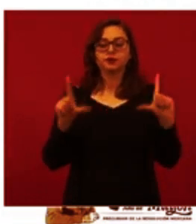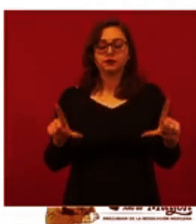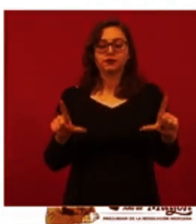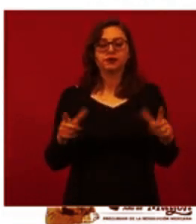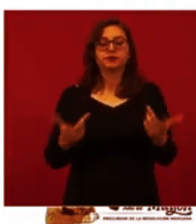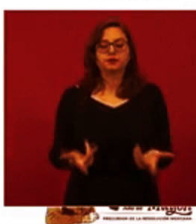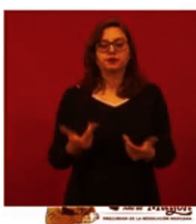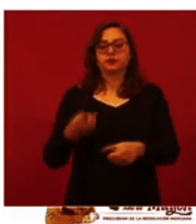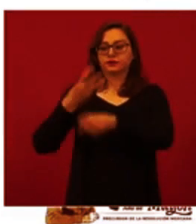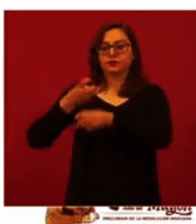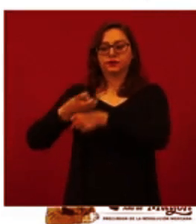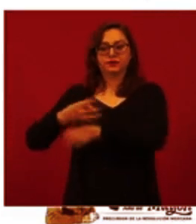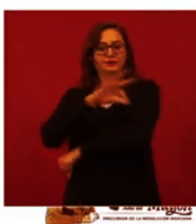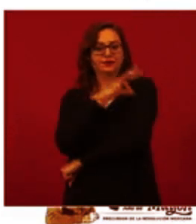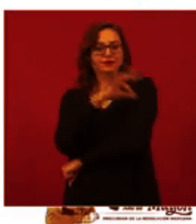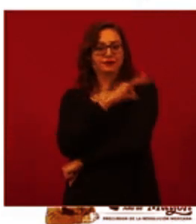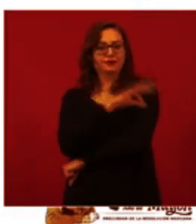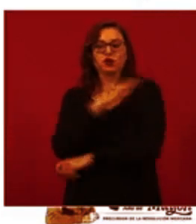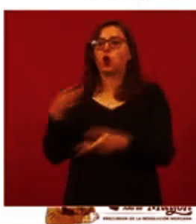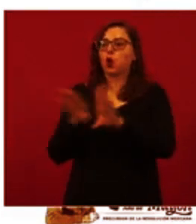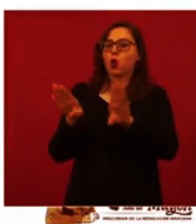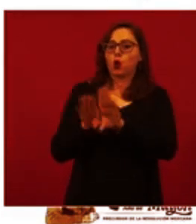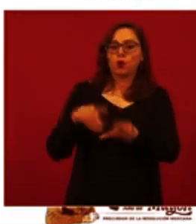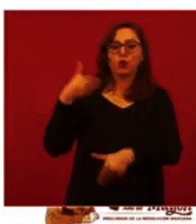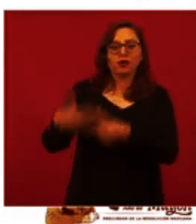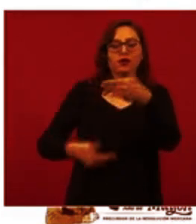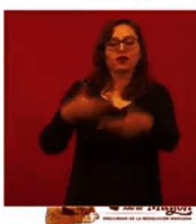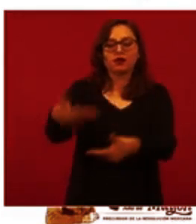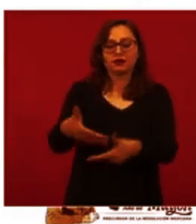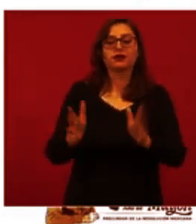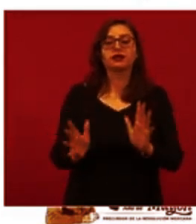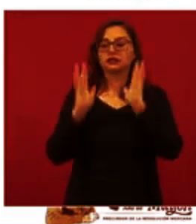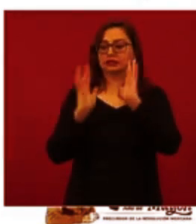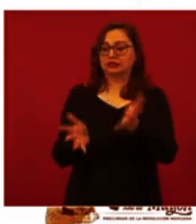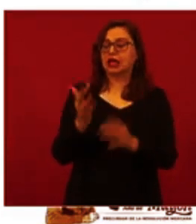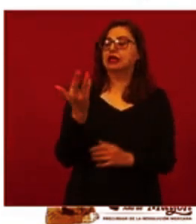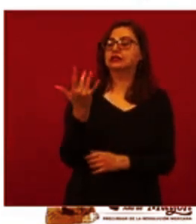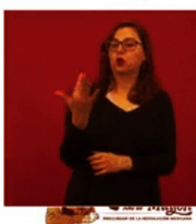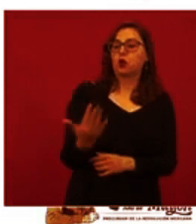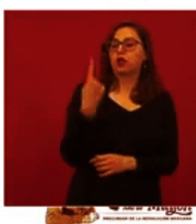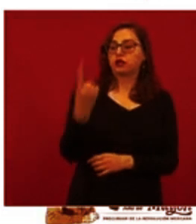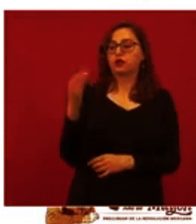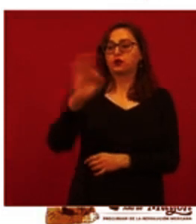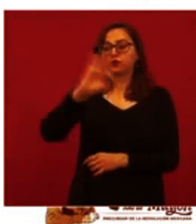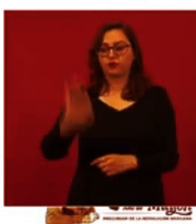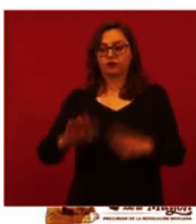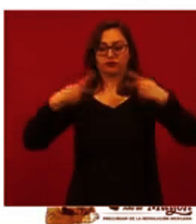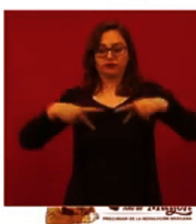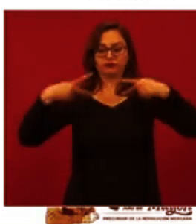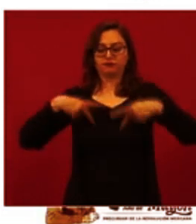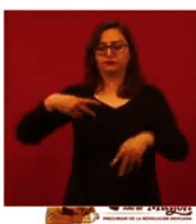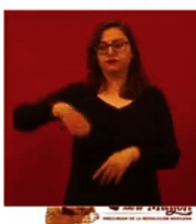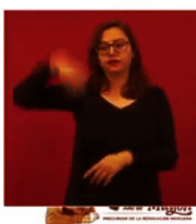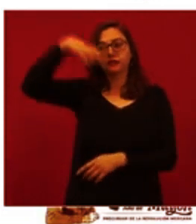avanzado los refuerzos. Abrimos los refuerzos ya hace varias semanas y tenemos 51%, la mitad de las personas adultas